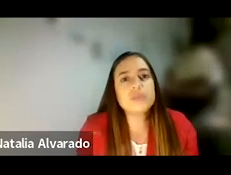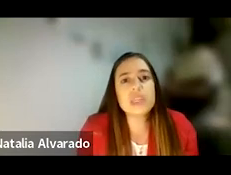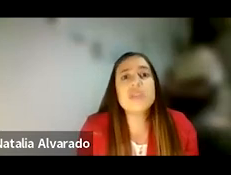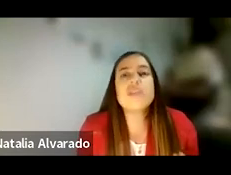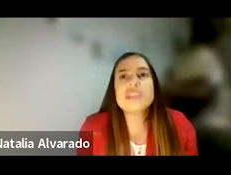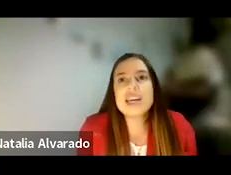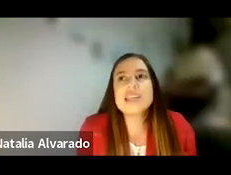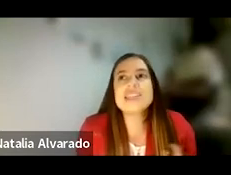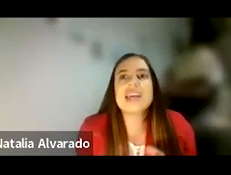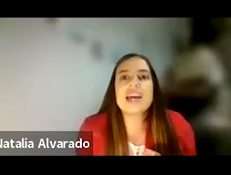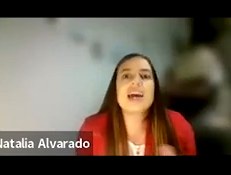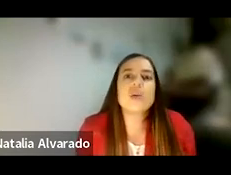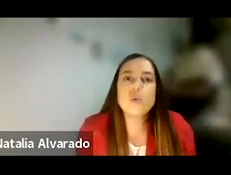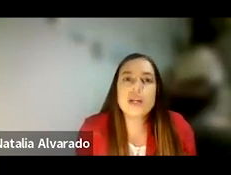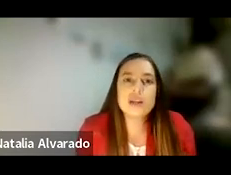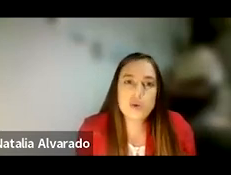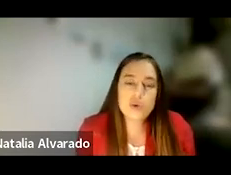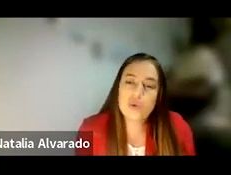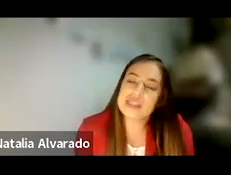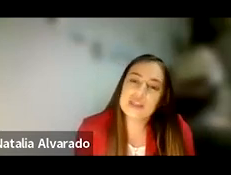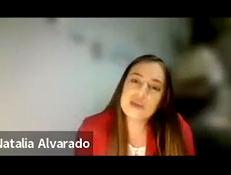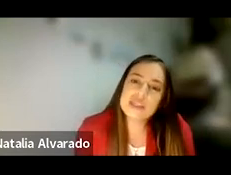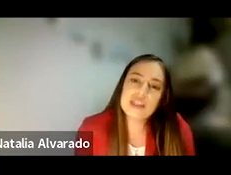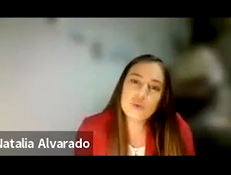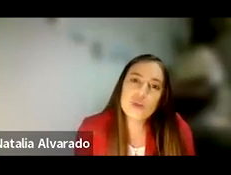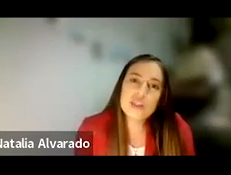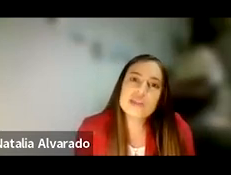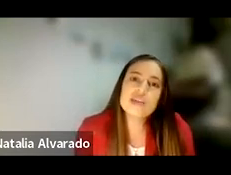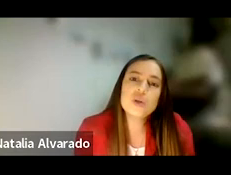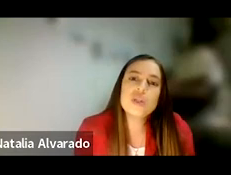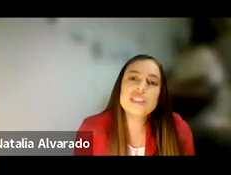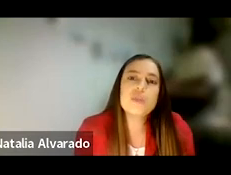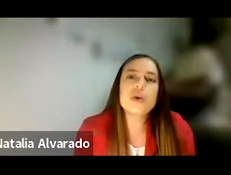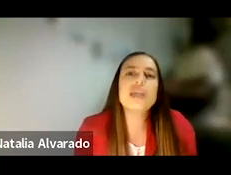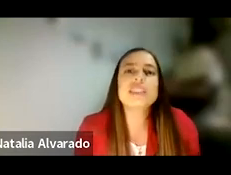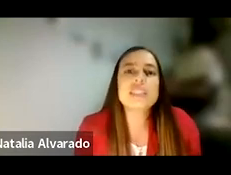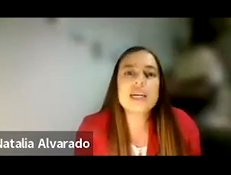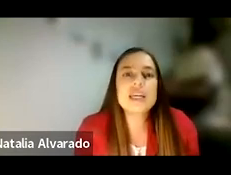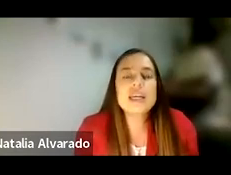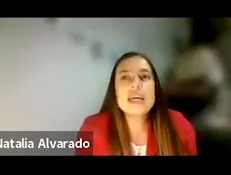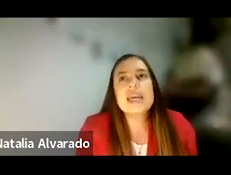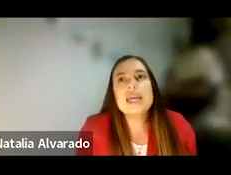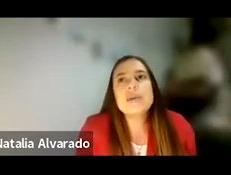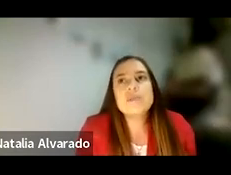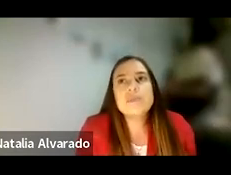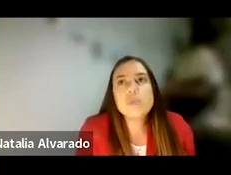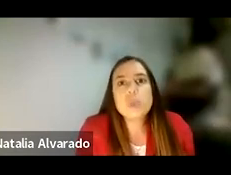y revisar si hay alguna o algunas de mis actitudes, de mis acciones que pueden estar